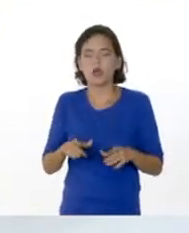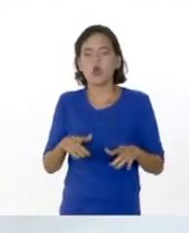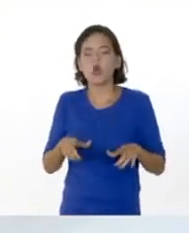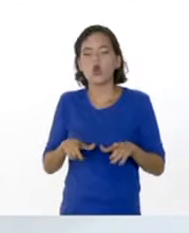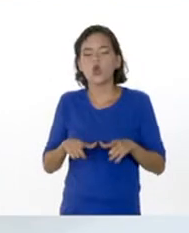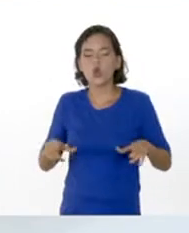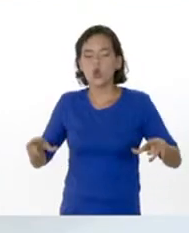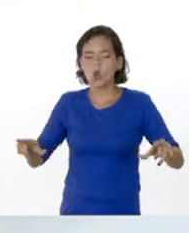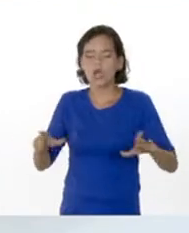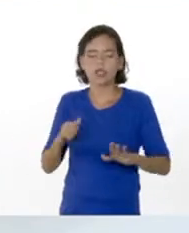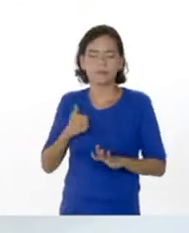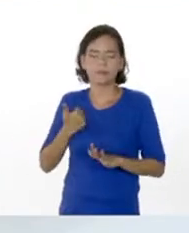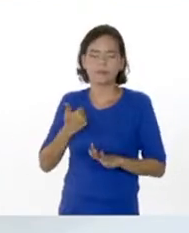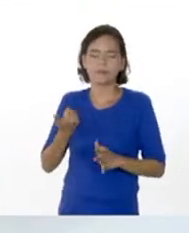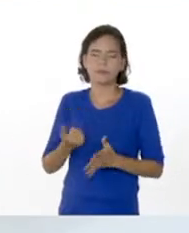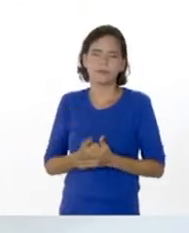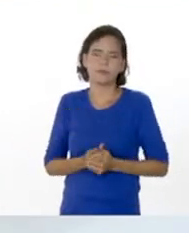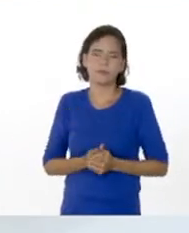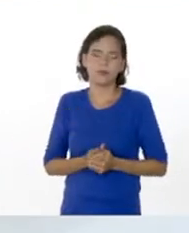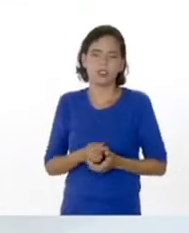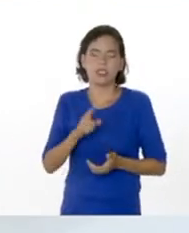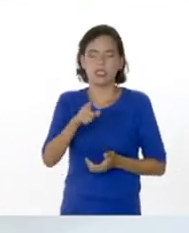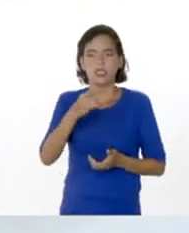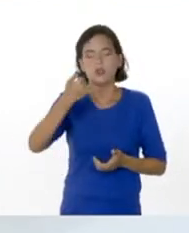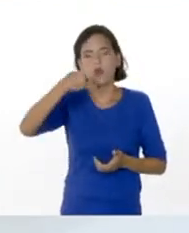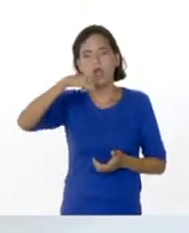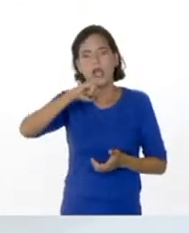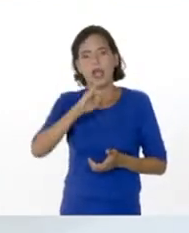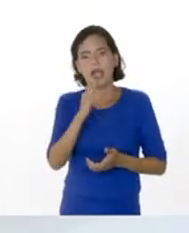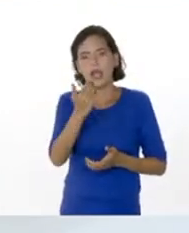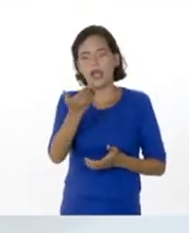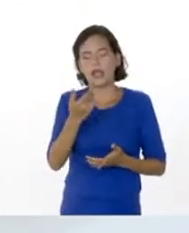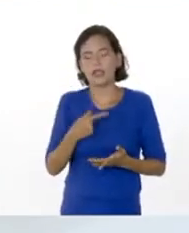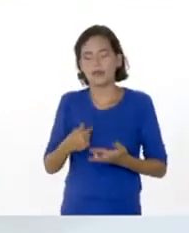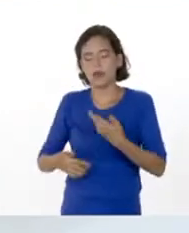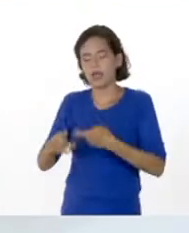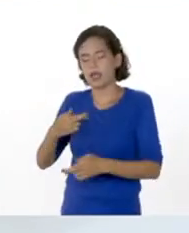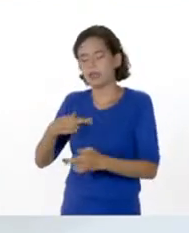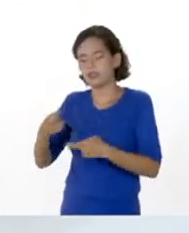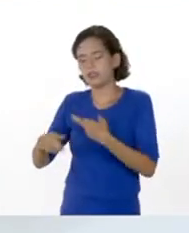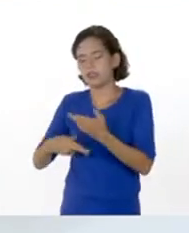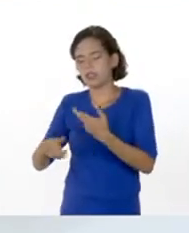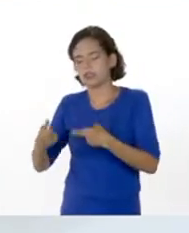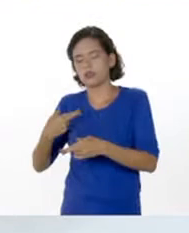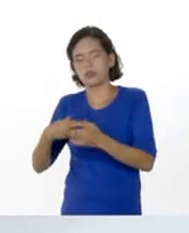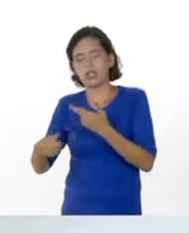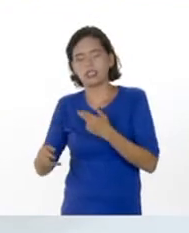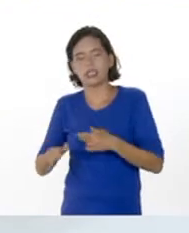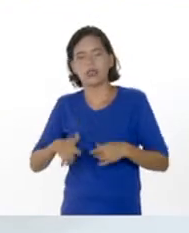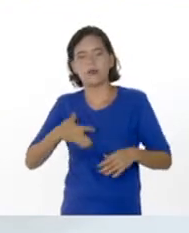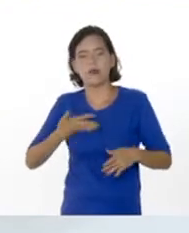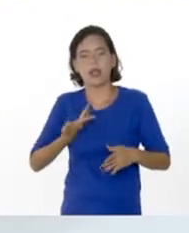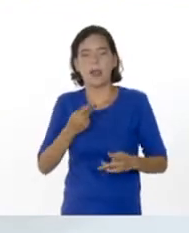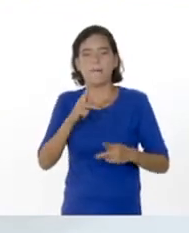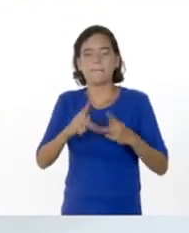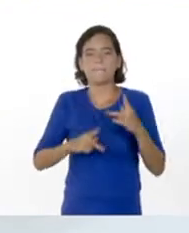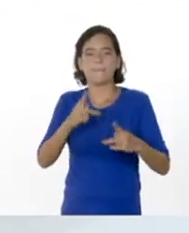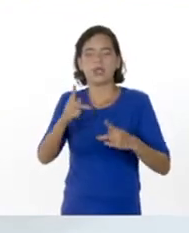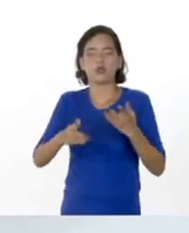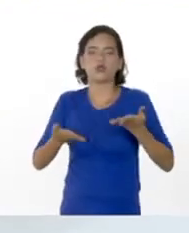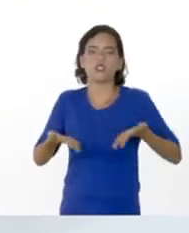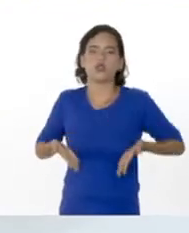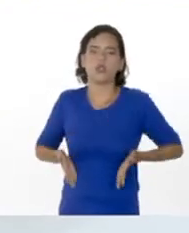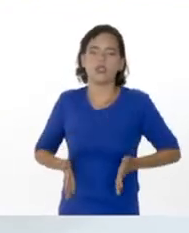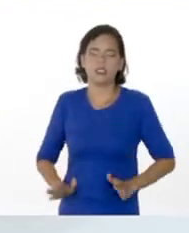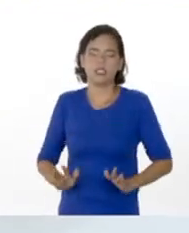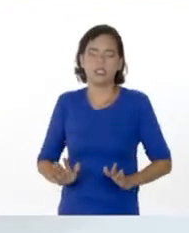en un ambiente determinado, ¿ok? Y ellos allí van a interrelacionarse y van a producir una descendencia